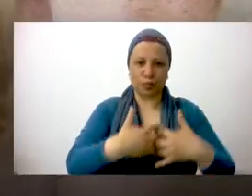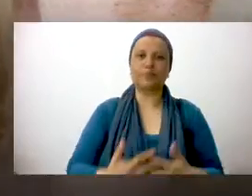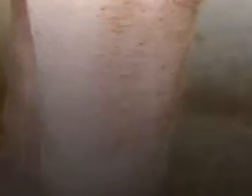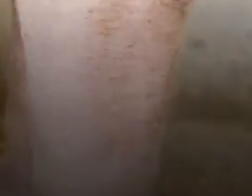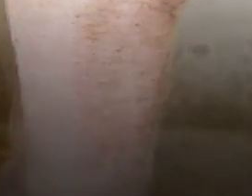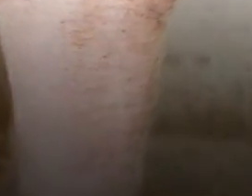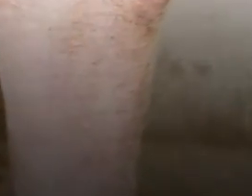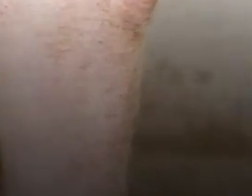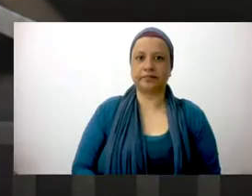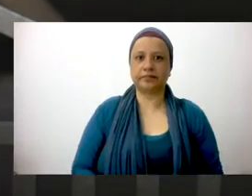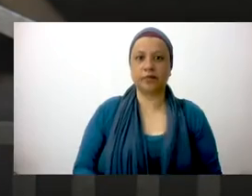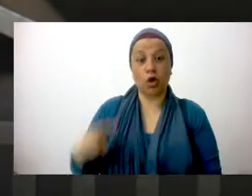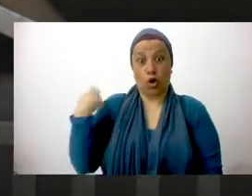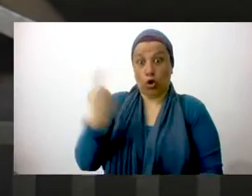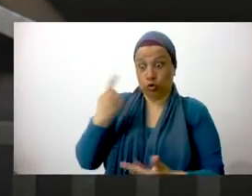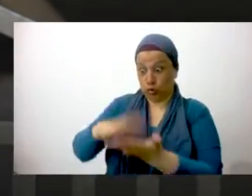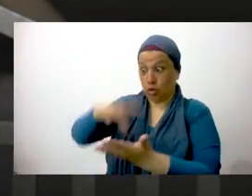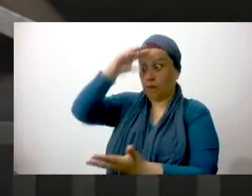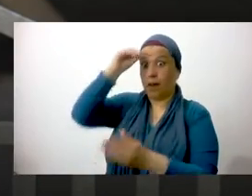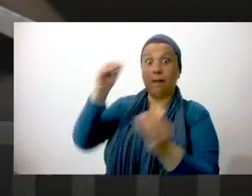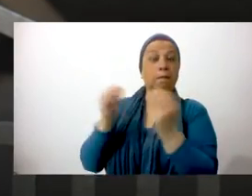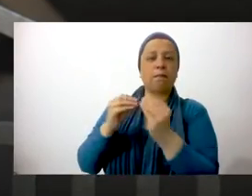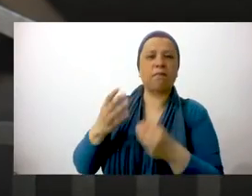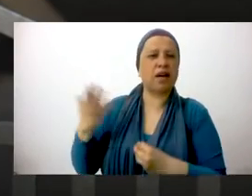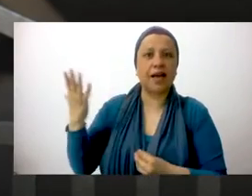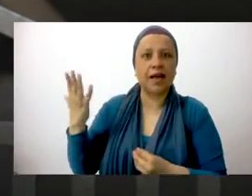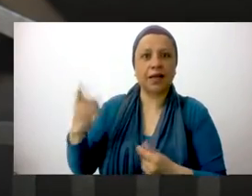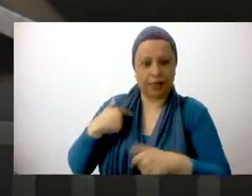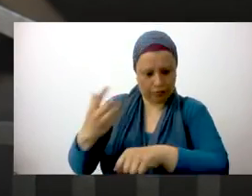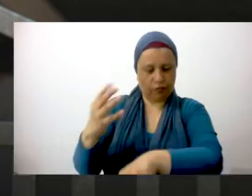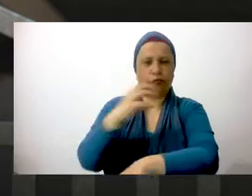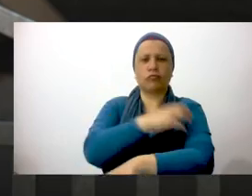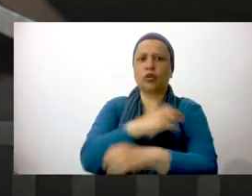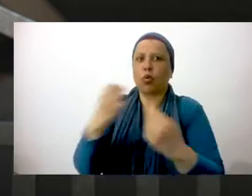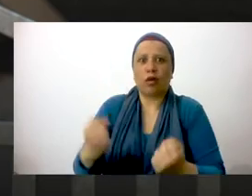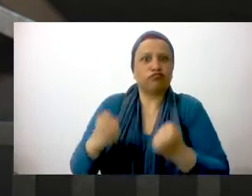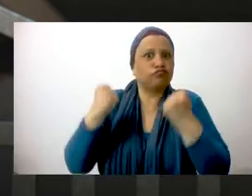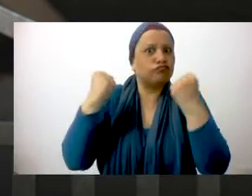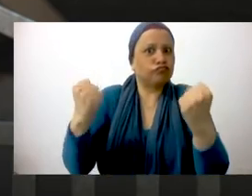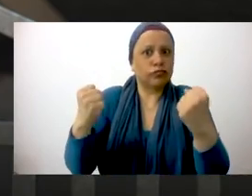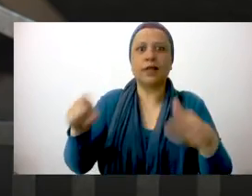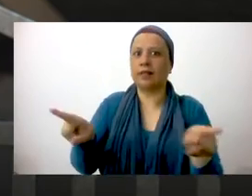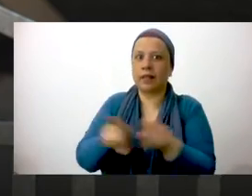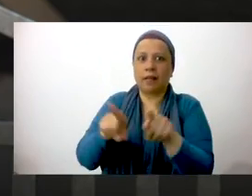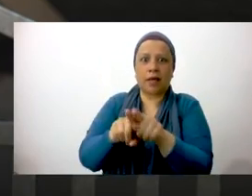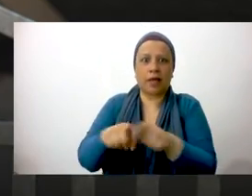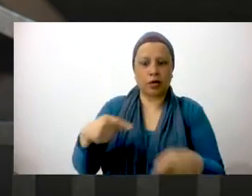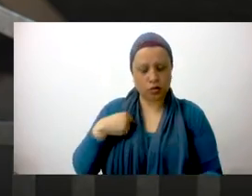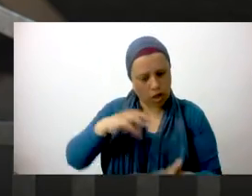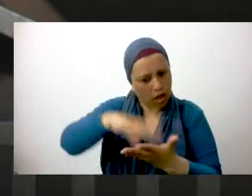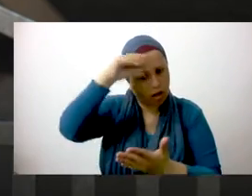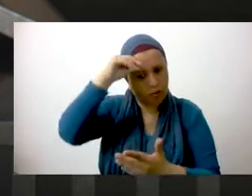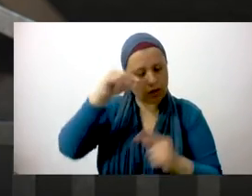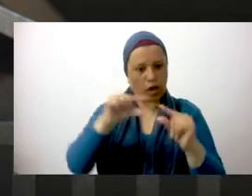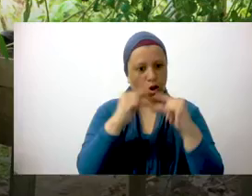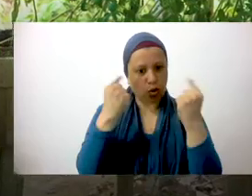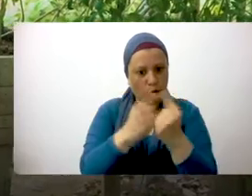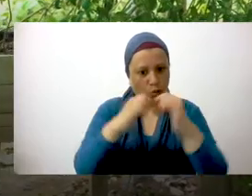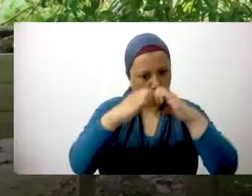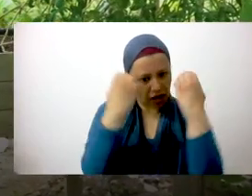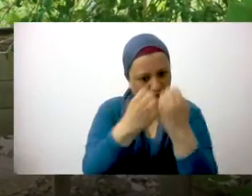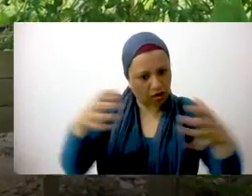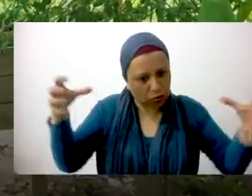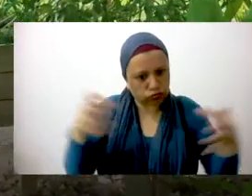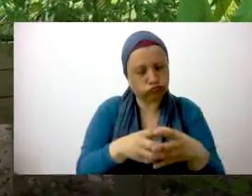cuanto a nuestros emprendimientos. Nuestro principal aprendizaje es que fuimos fortalecidas. Este proyecto nos llevó a aprender a